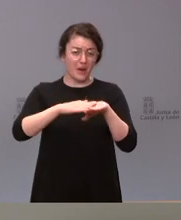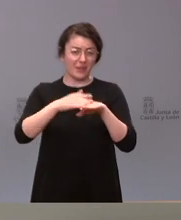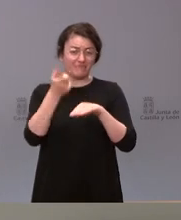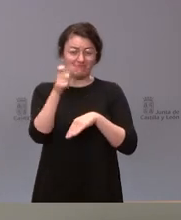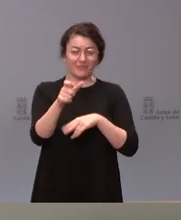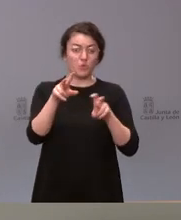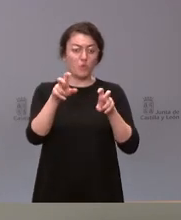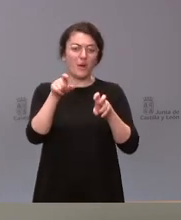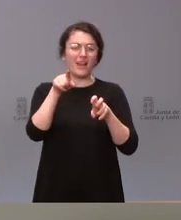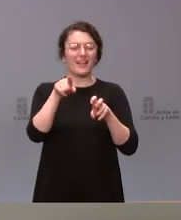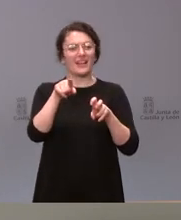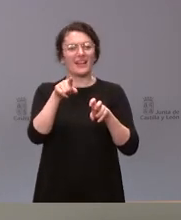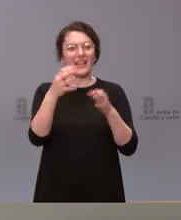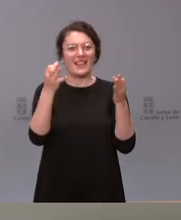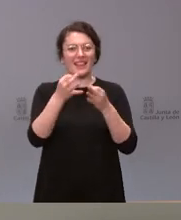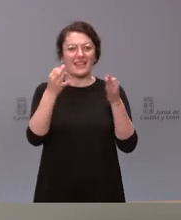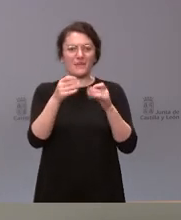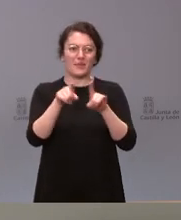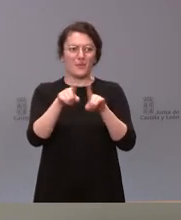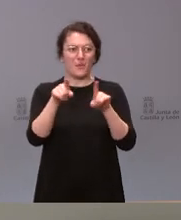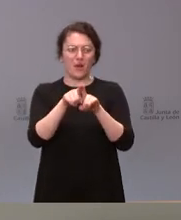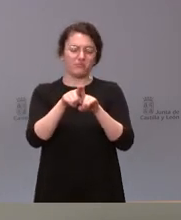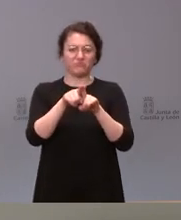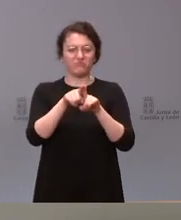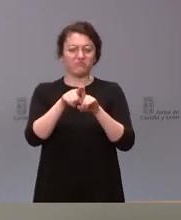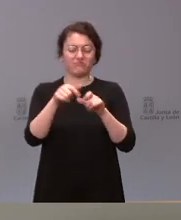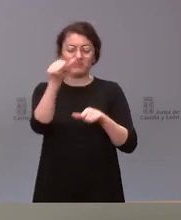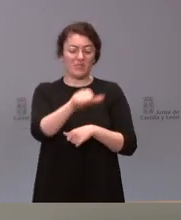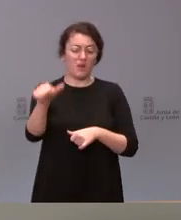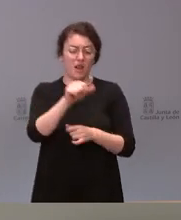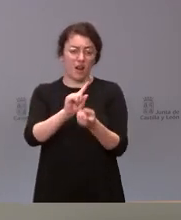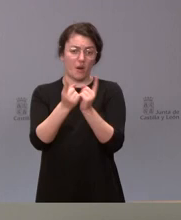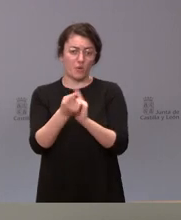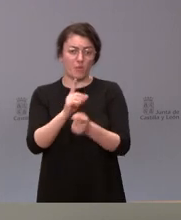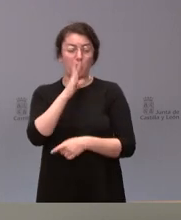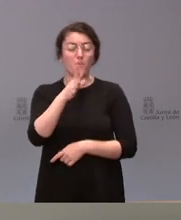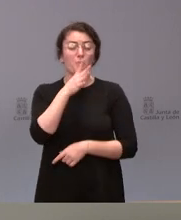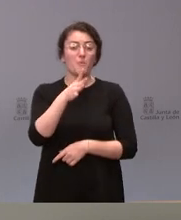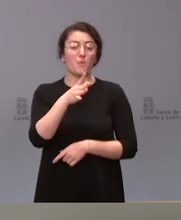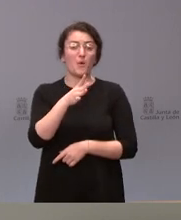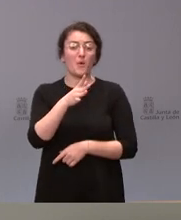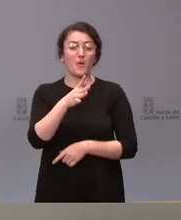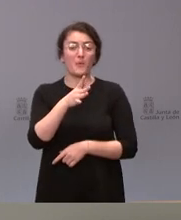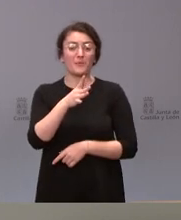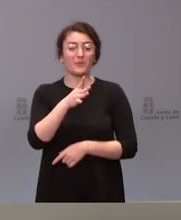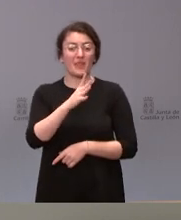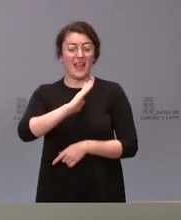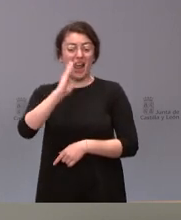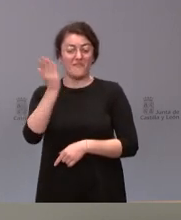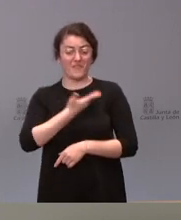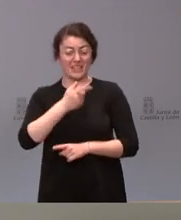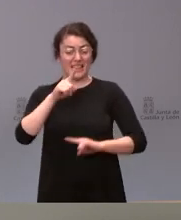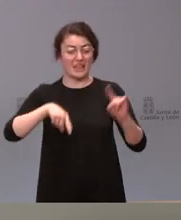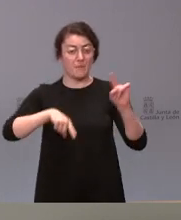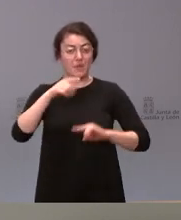modificada en las próximas semanas ¿por qué? porque la intensidad del impacto va a depender de circunstancias